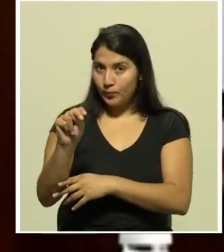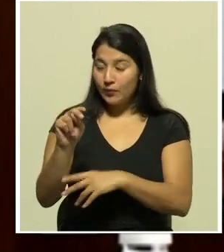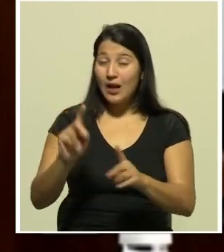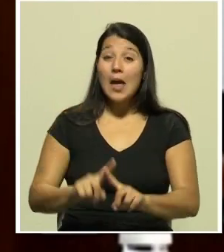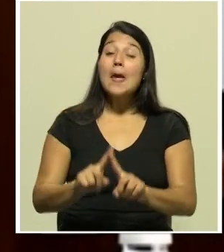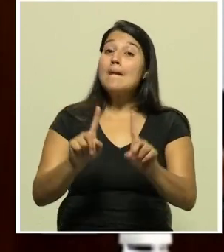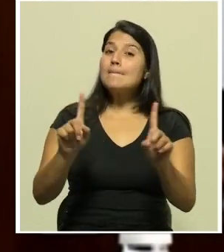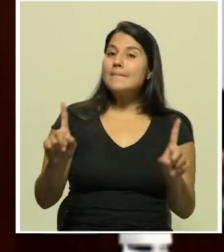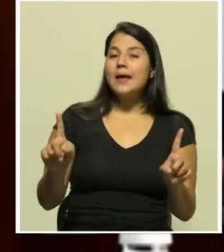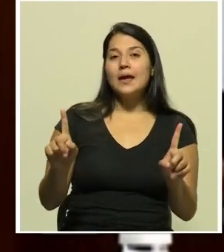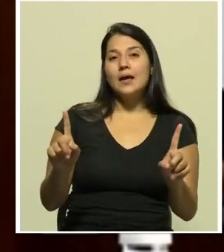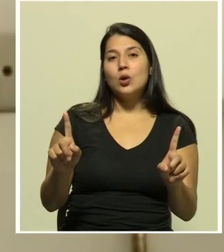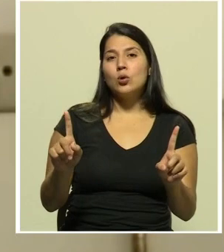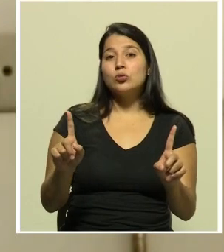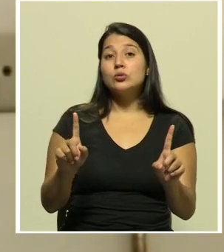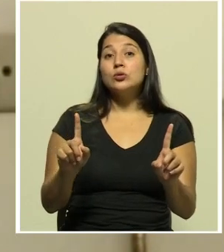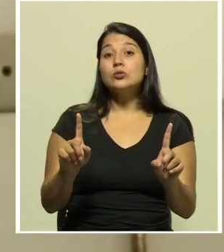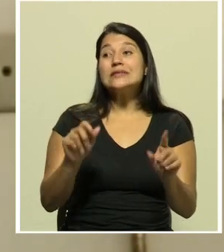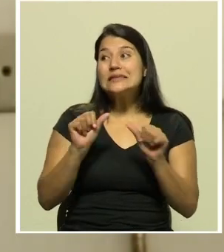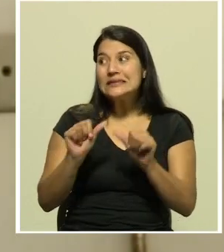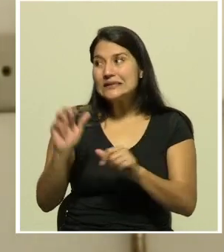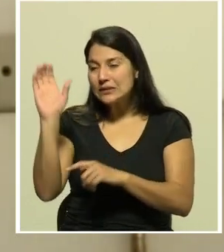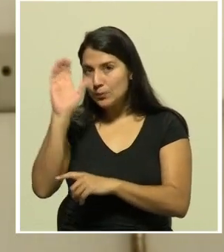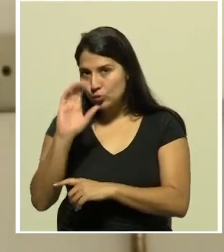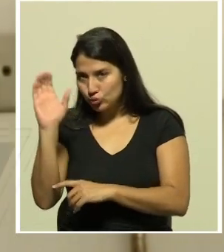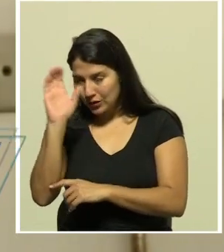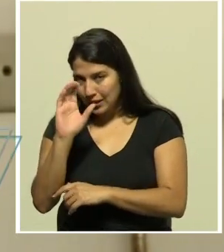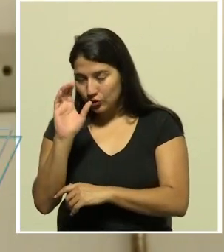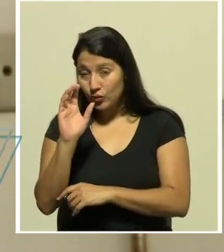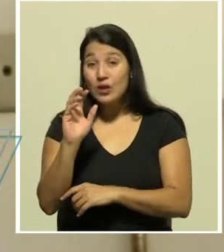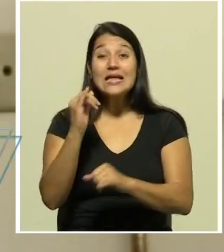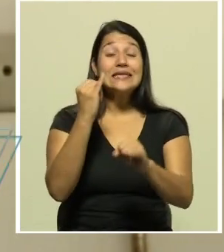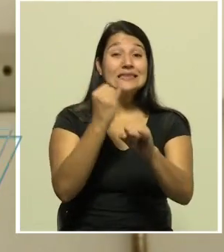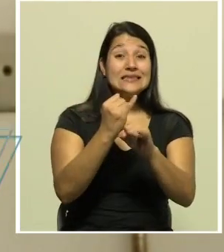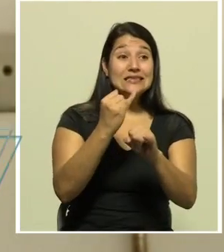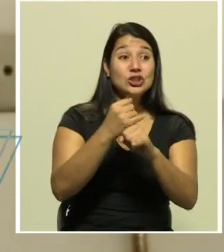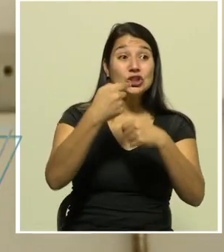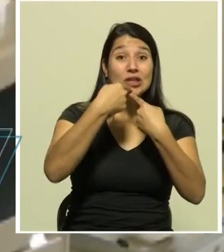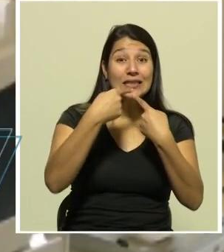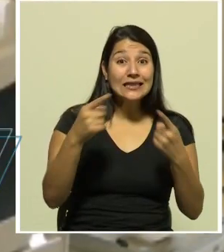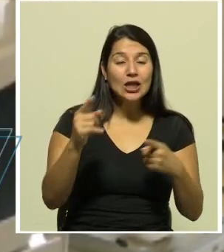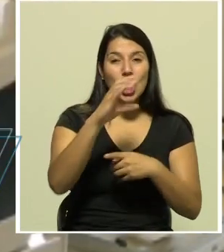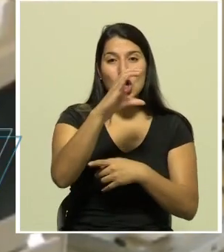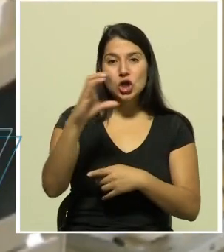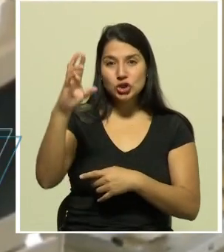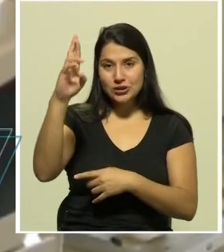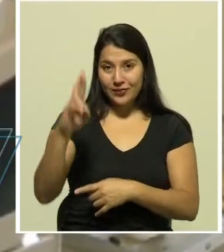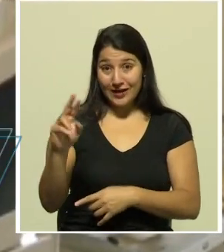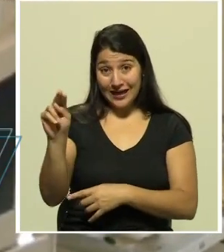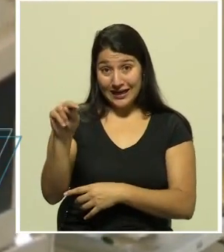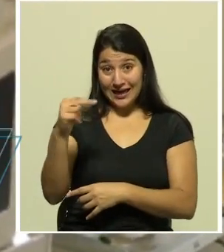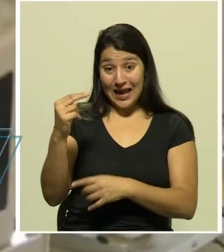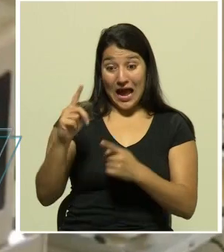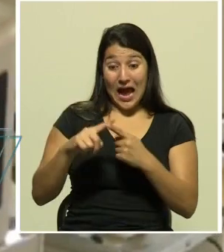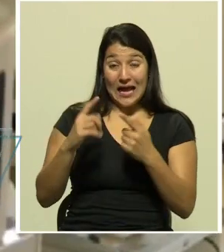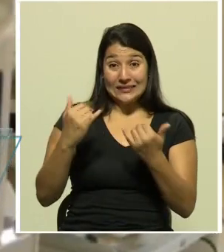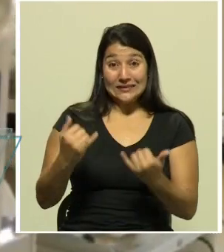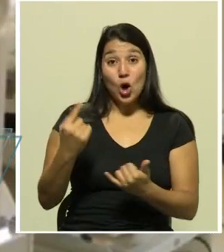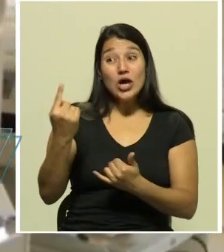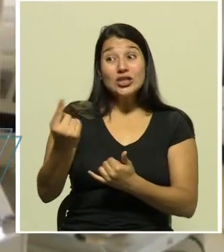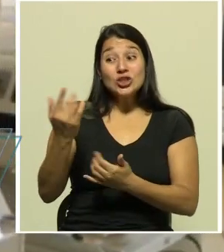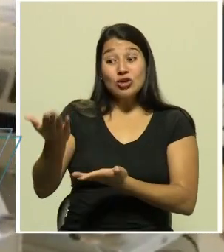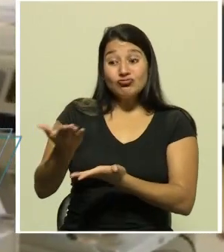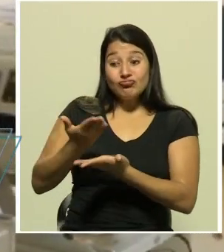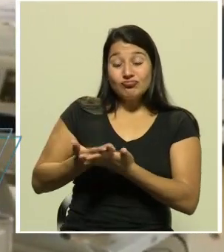no cesamos en esa búsqueda a pesar de la premura la institución reveló a Costa Rica noticias que a la fecha solamente ha recibido 6